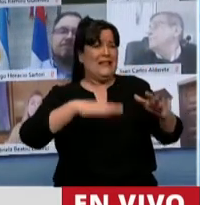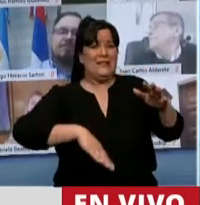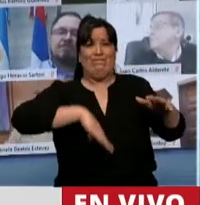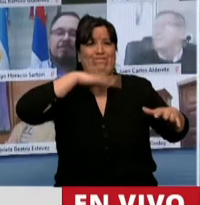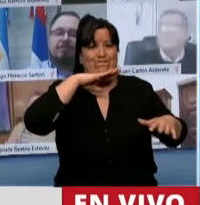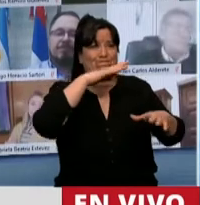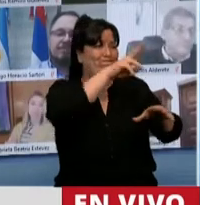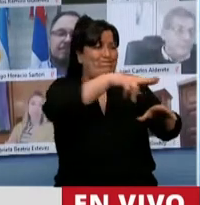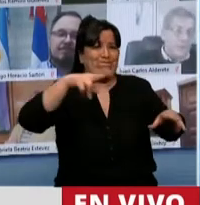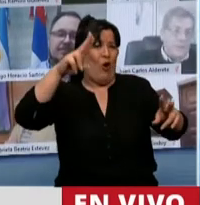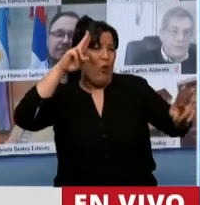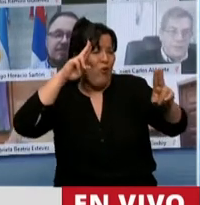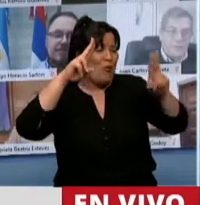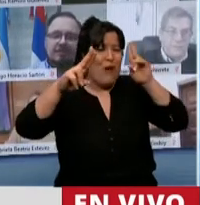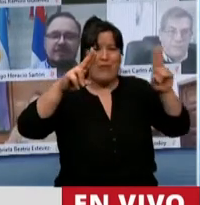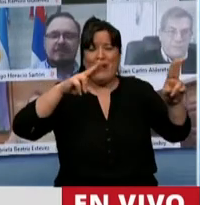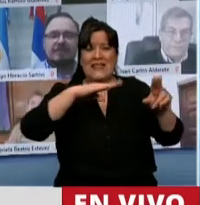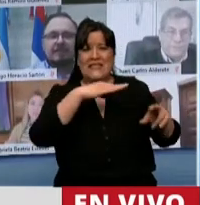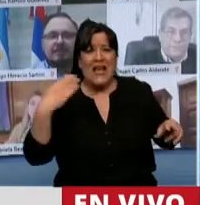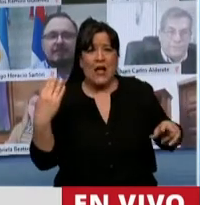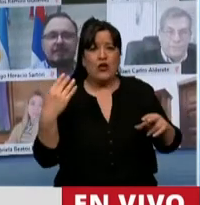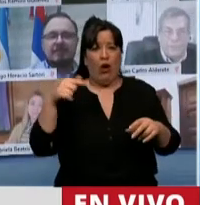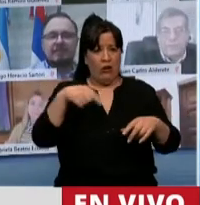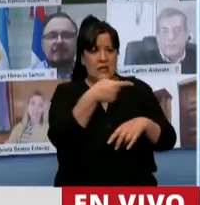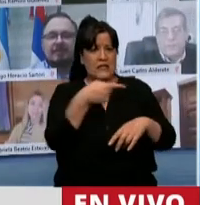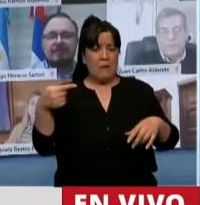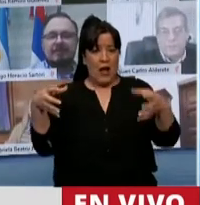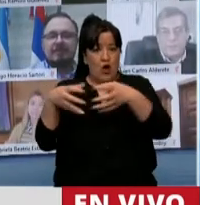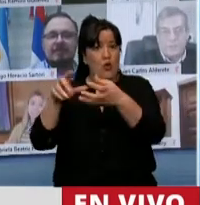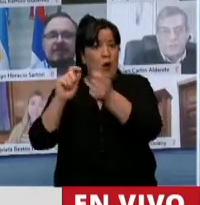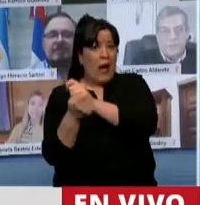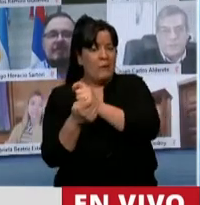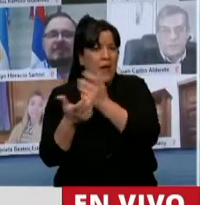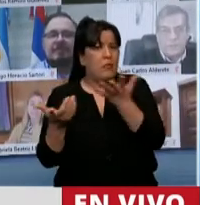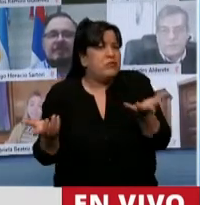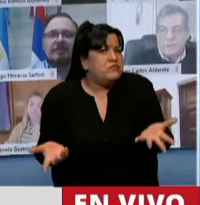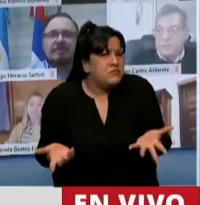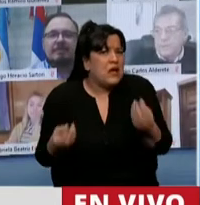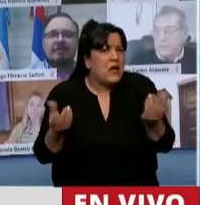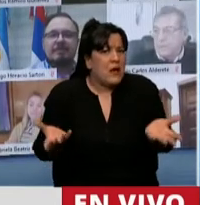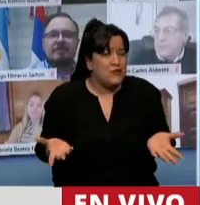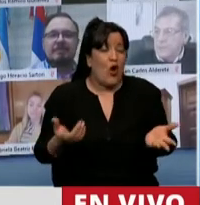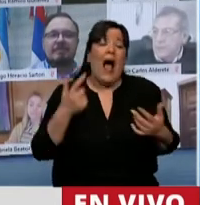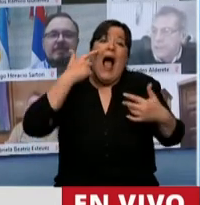semana cambiemos. Y quizás tiene que ver con que decretamos